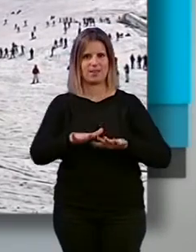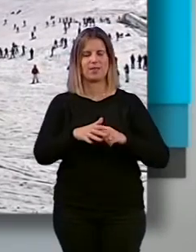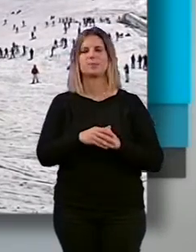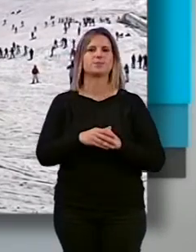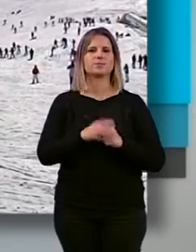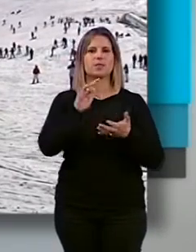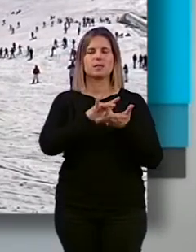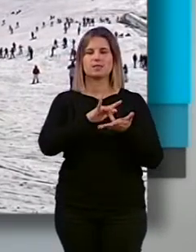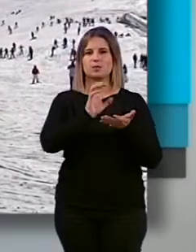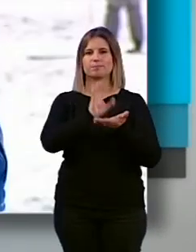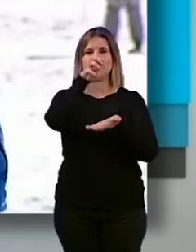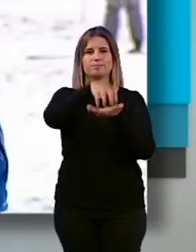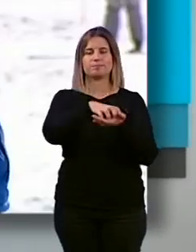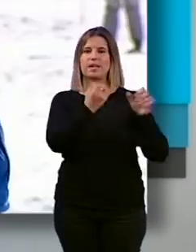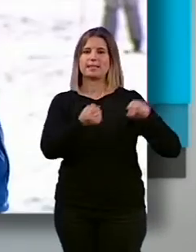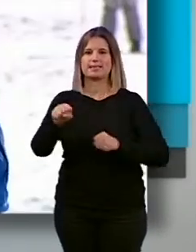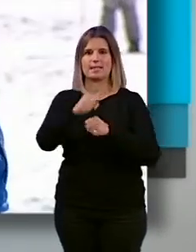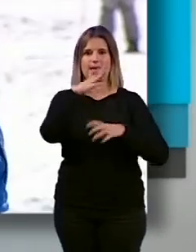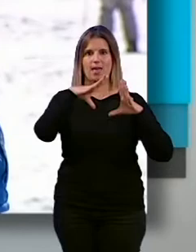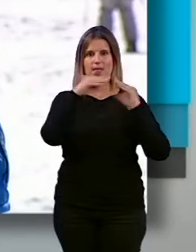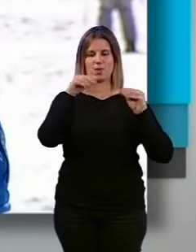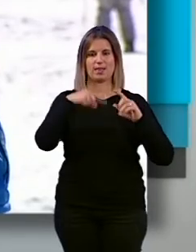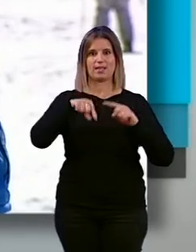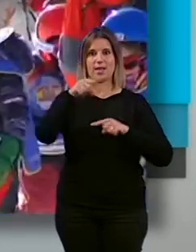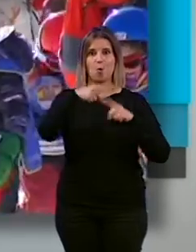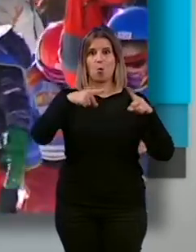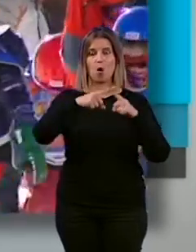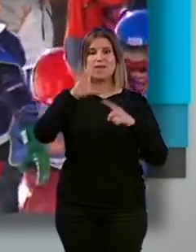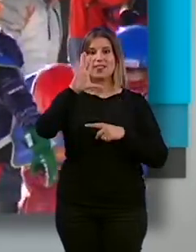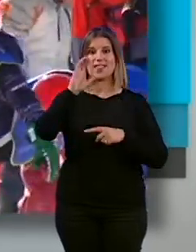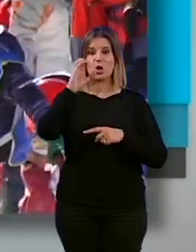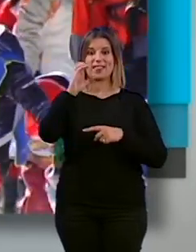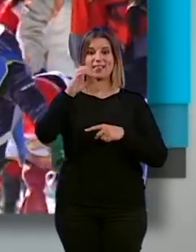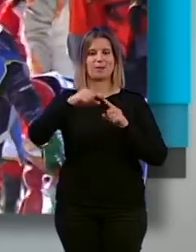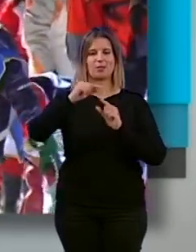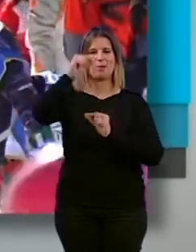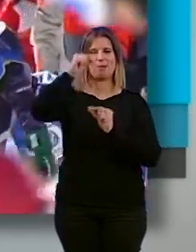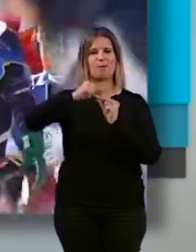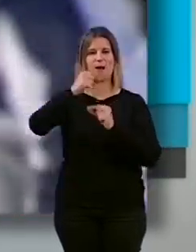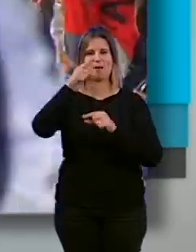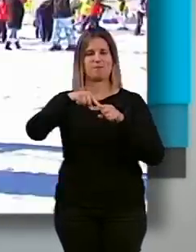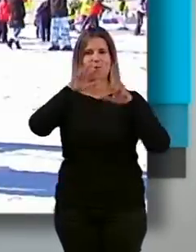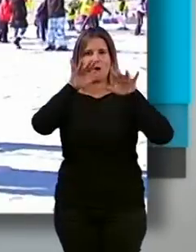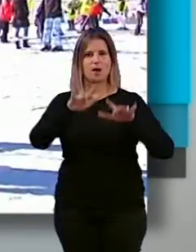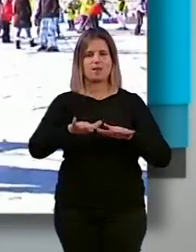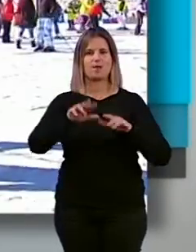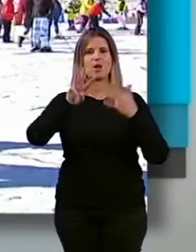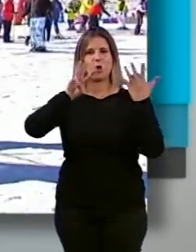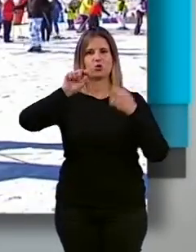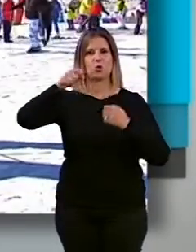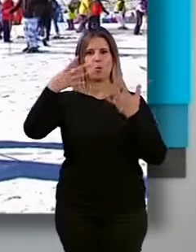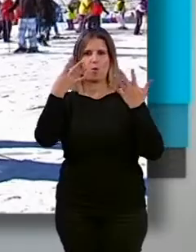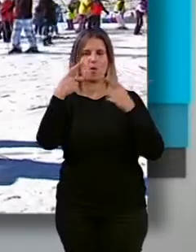La estación de esquí andaluza ha sumado este jueves 5 centímetros de nieve blanca con una previsión de apertura de 80,9 kilómetros esquiables